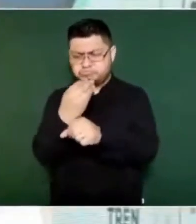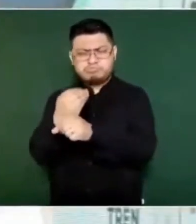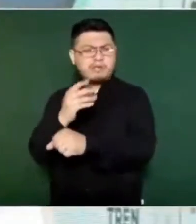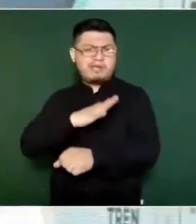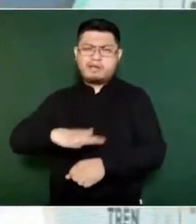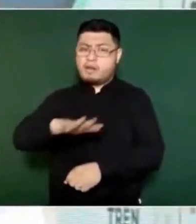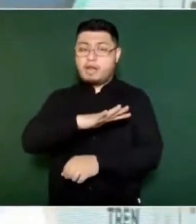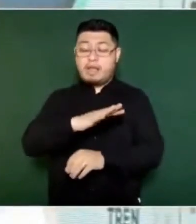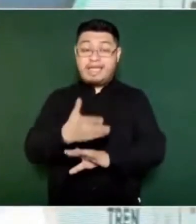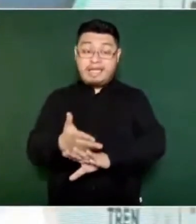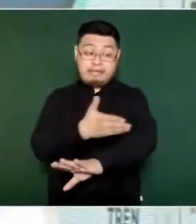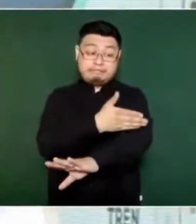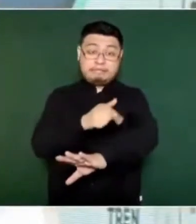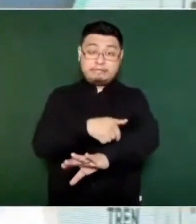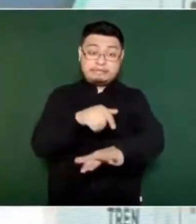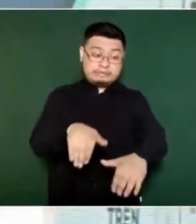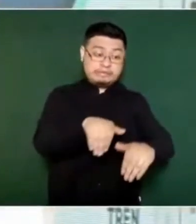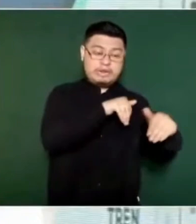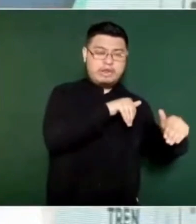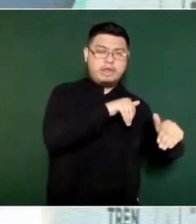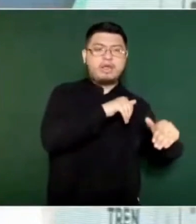irnos a todas las carreteras.